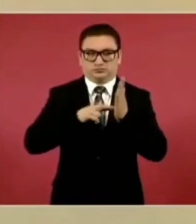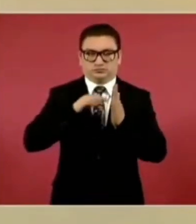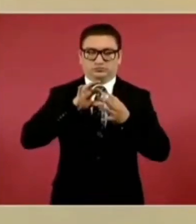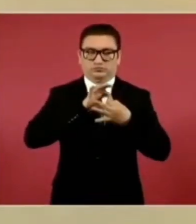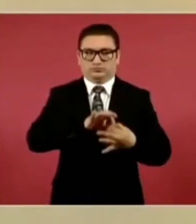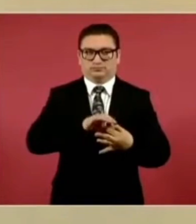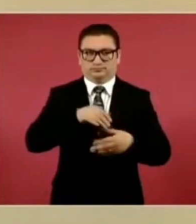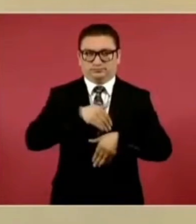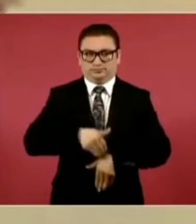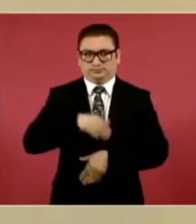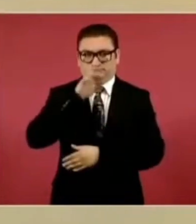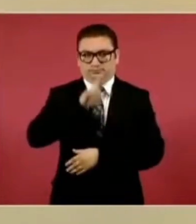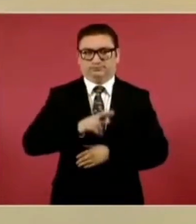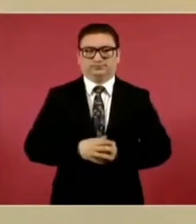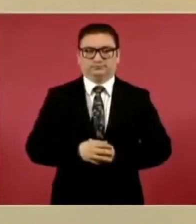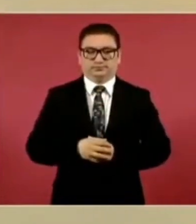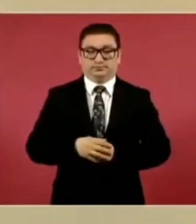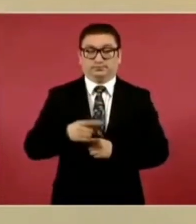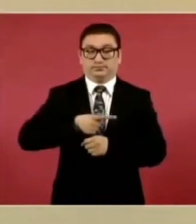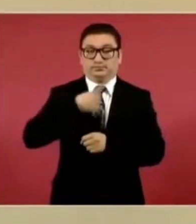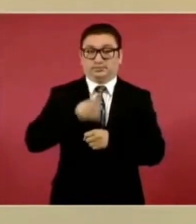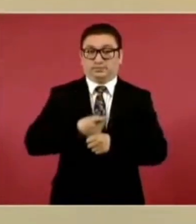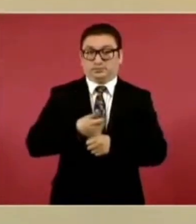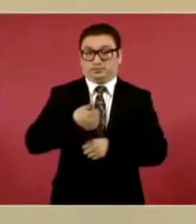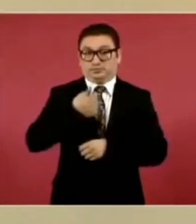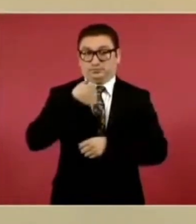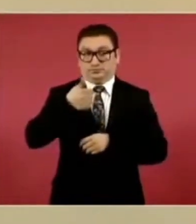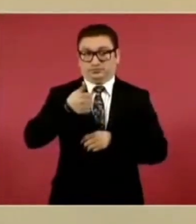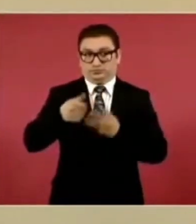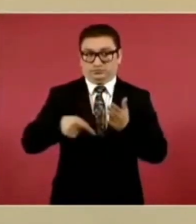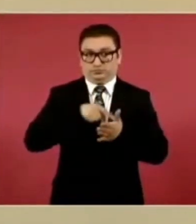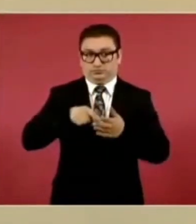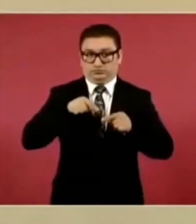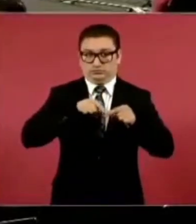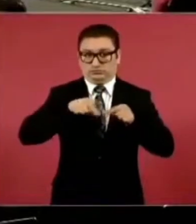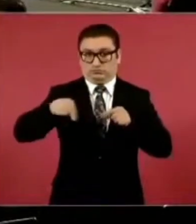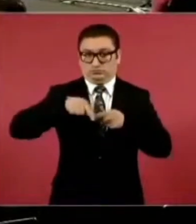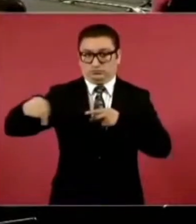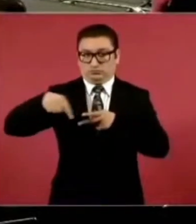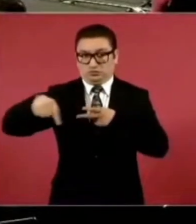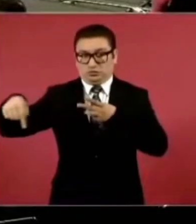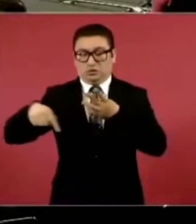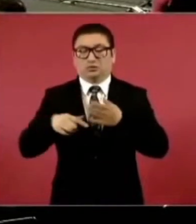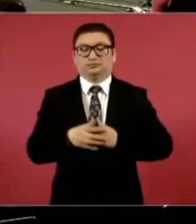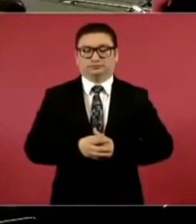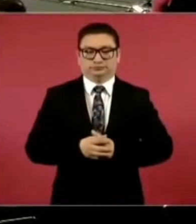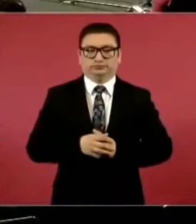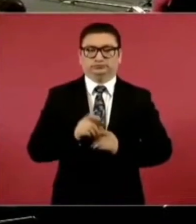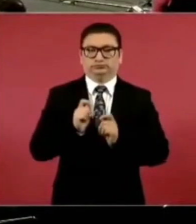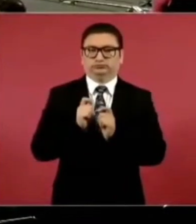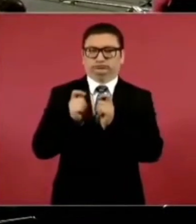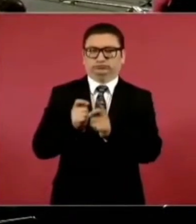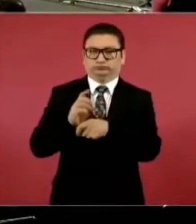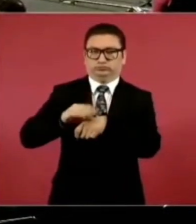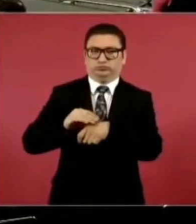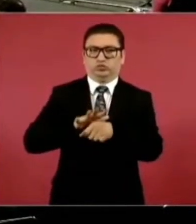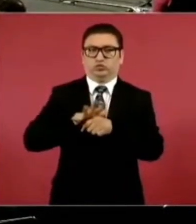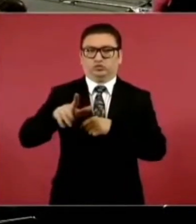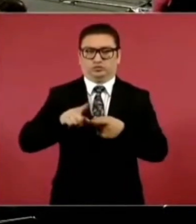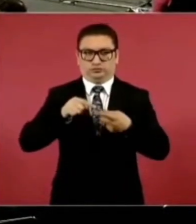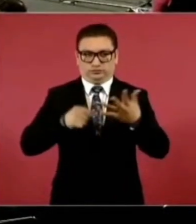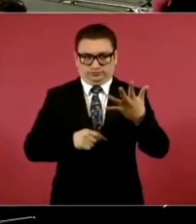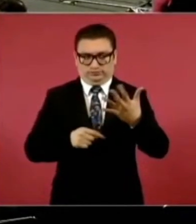Las primeras seis rutas que se concesionarán serán las siguientes